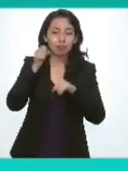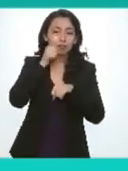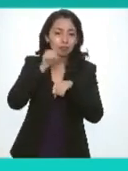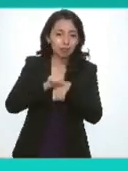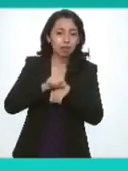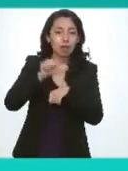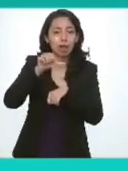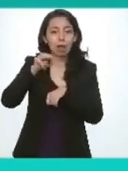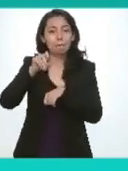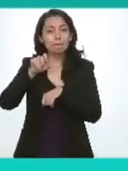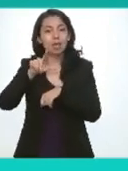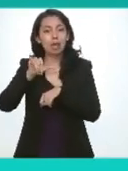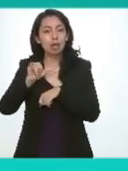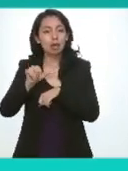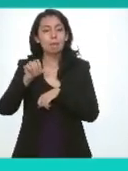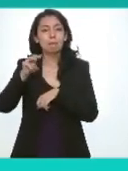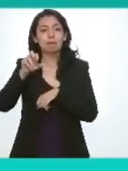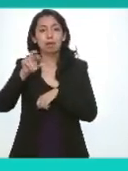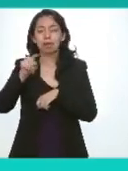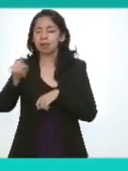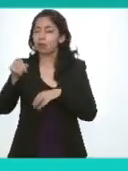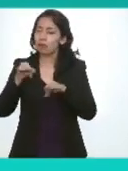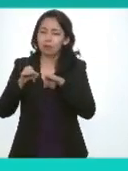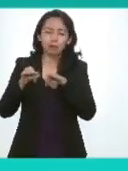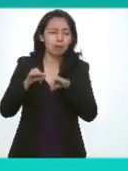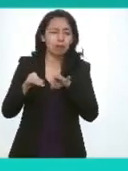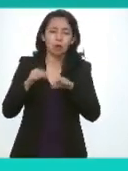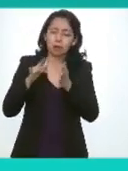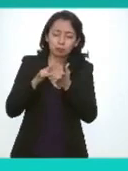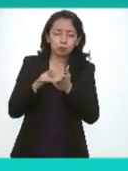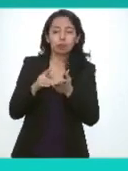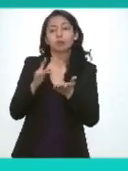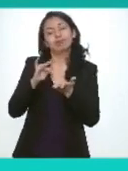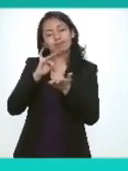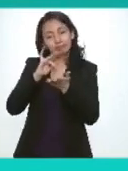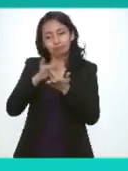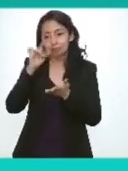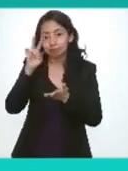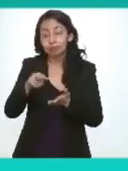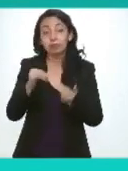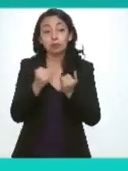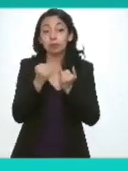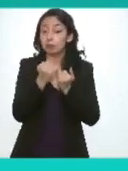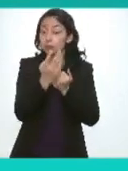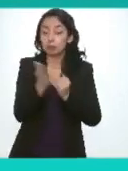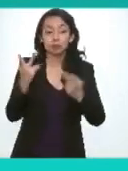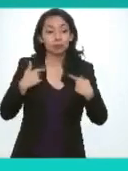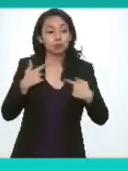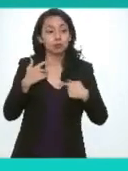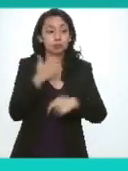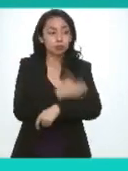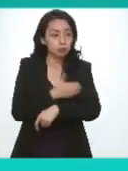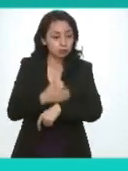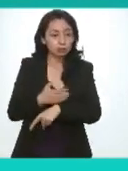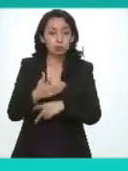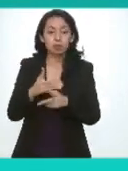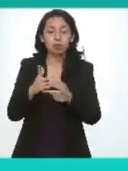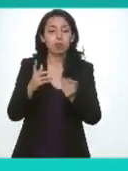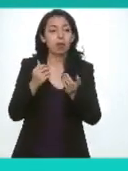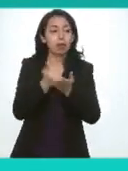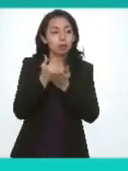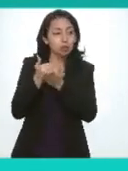comisionada Amelia Martínez agradecer todo su trabajo y su apoyo y por supuesto a todos los colaboradores técnicos de